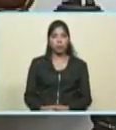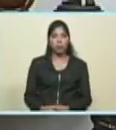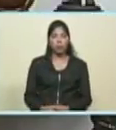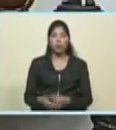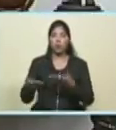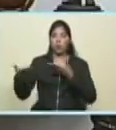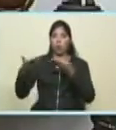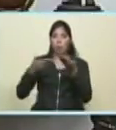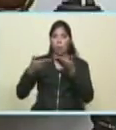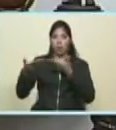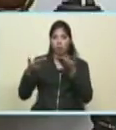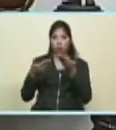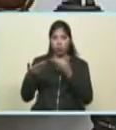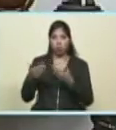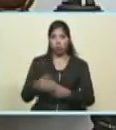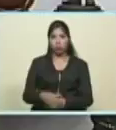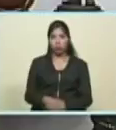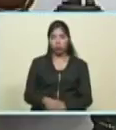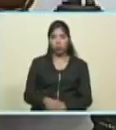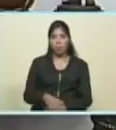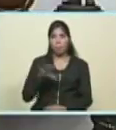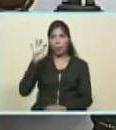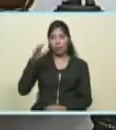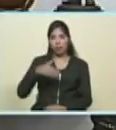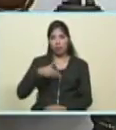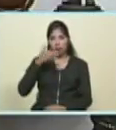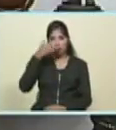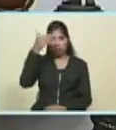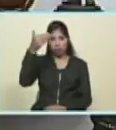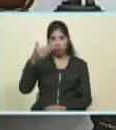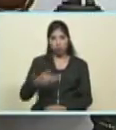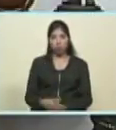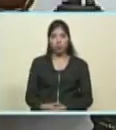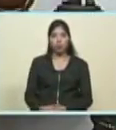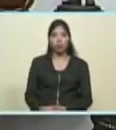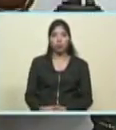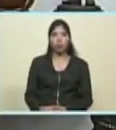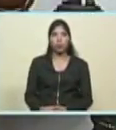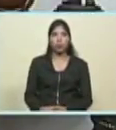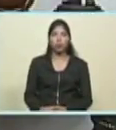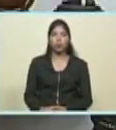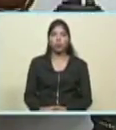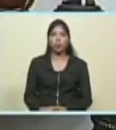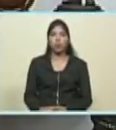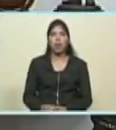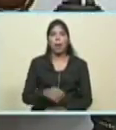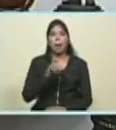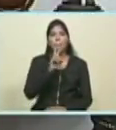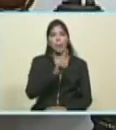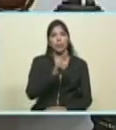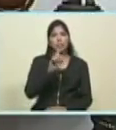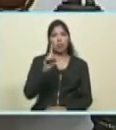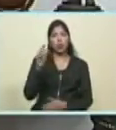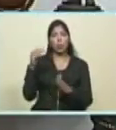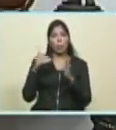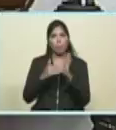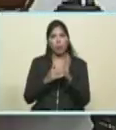Cooperación Islámica. Tuvimos, recorrimos, más de 21